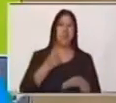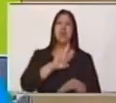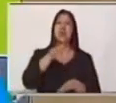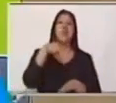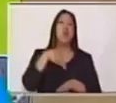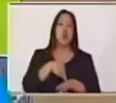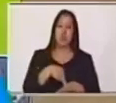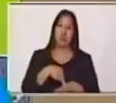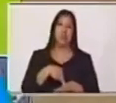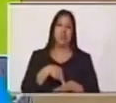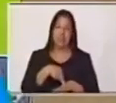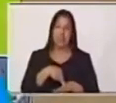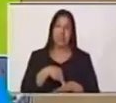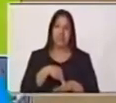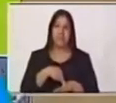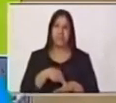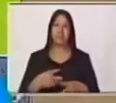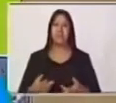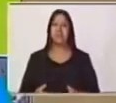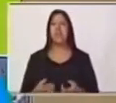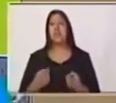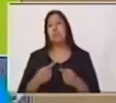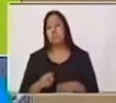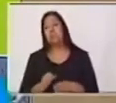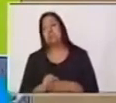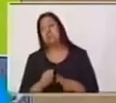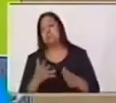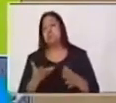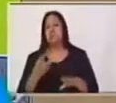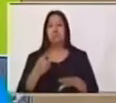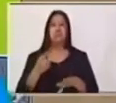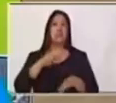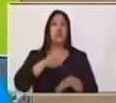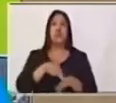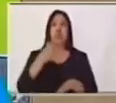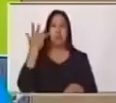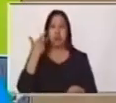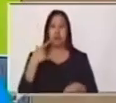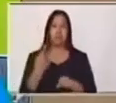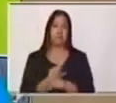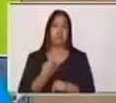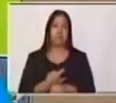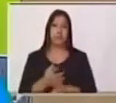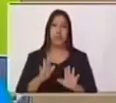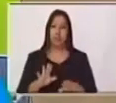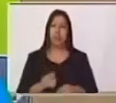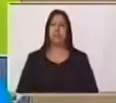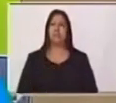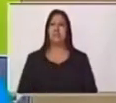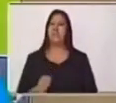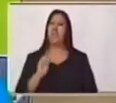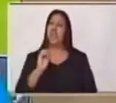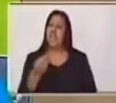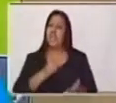intención estética y es más práctico. Te haré otra pregunta. ¿Qué es tradición?